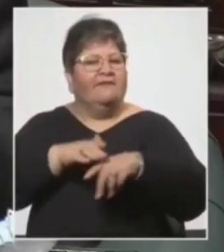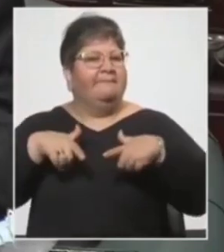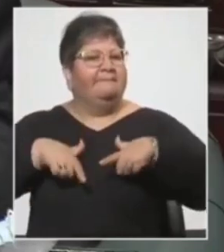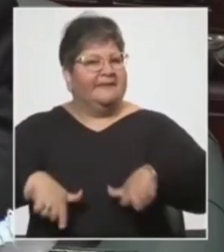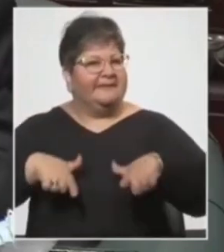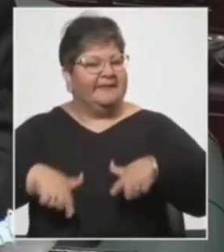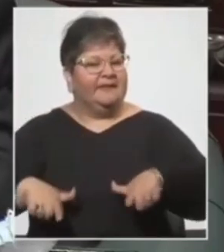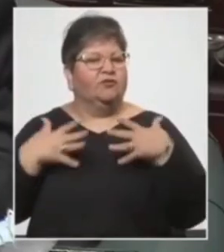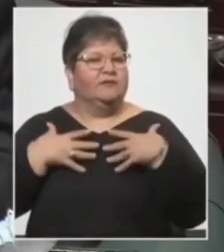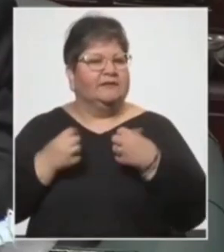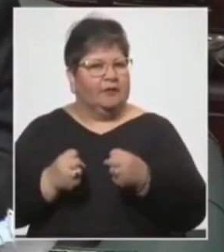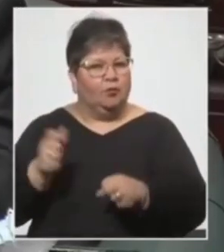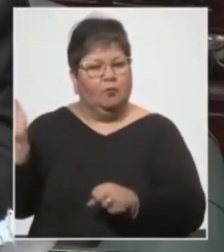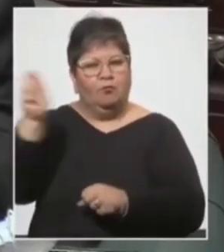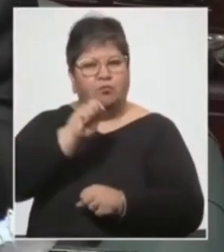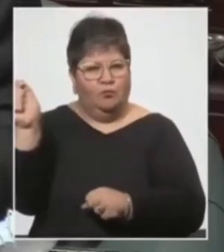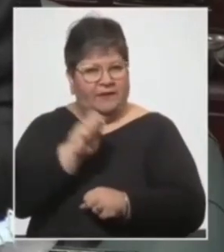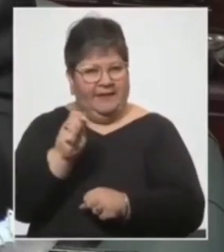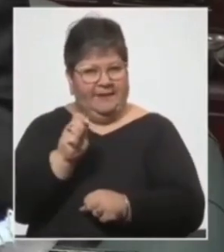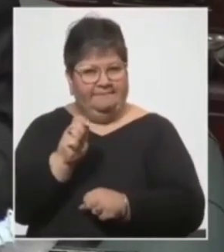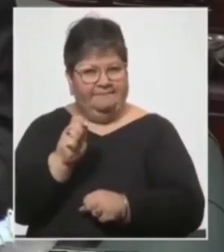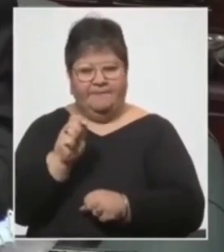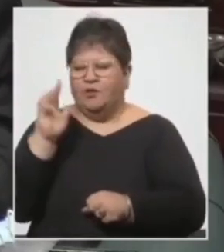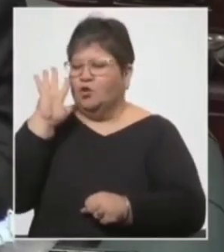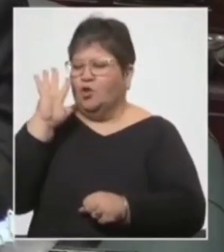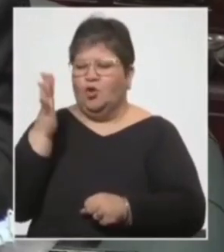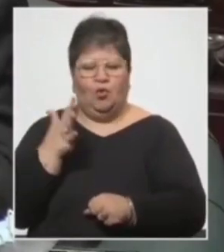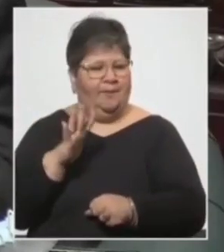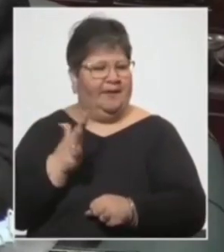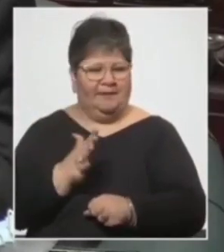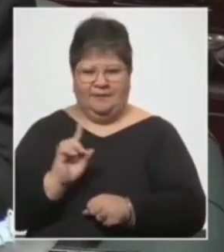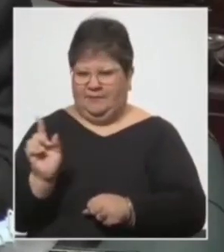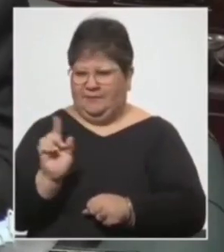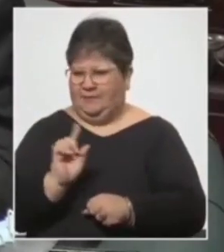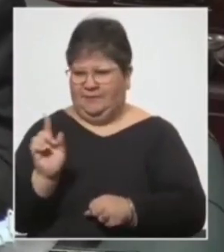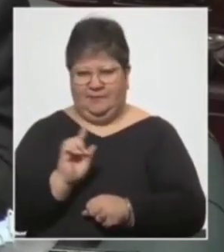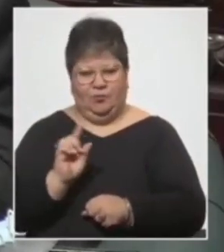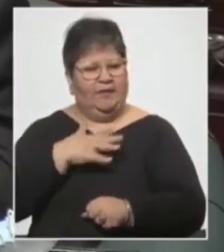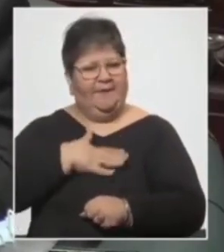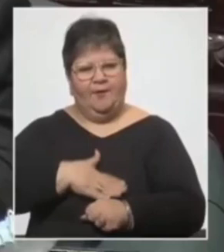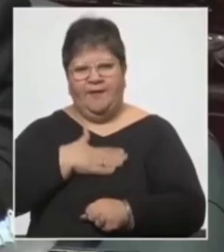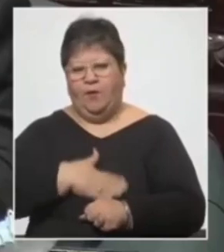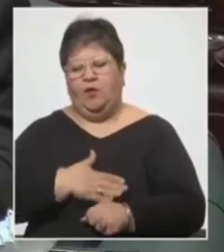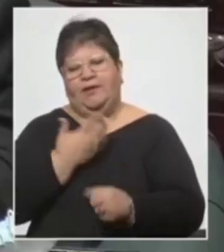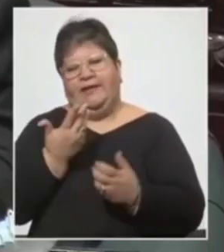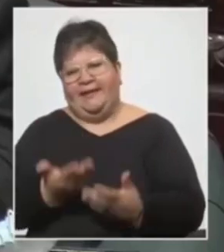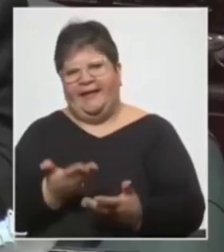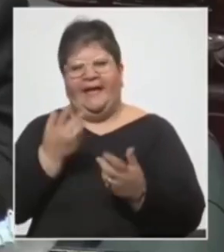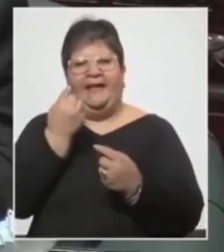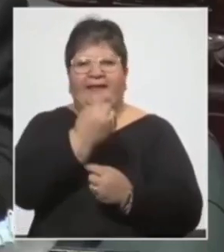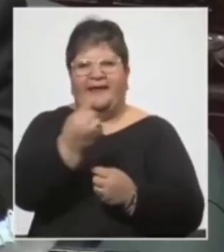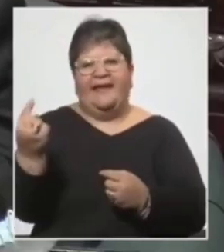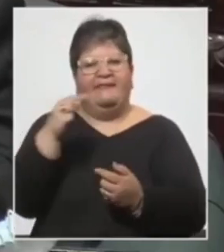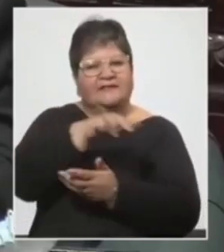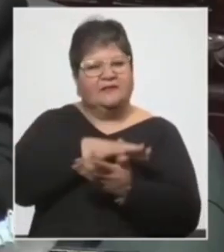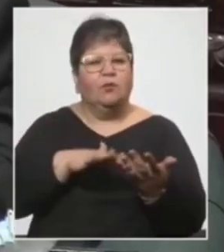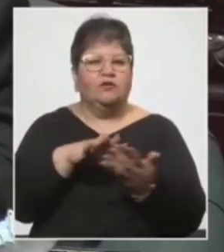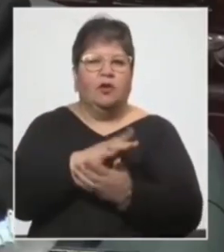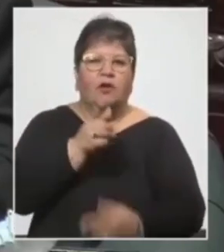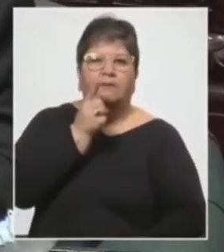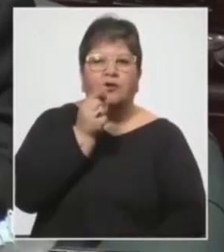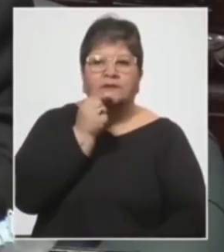Salud Pública. No nos parece que ante cada circunstancia un policía, una